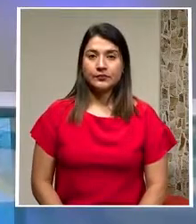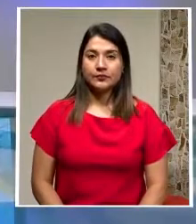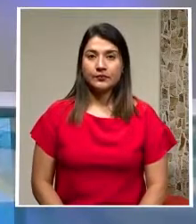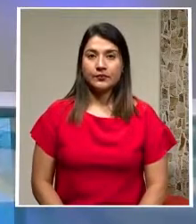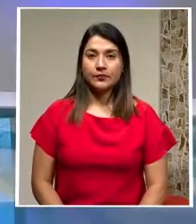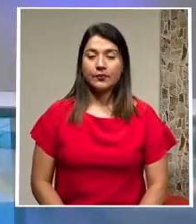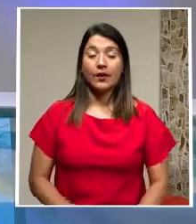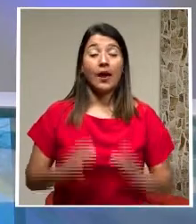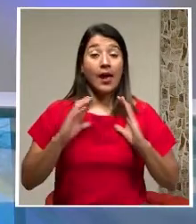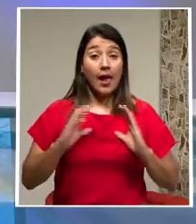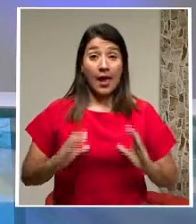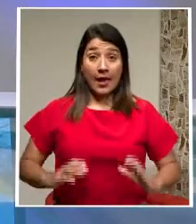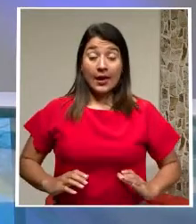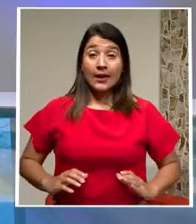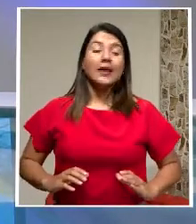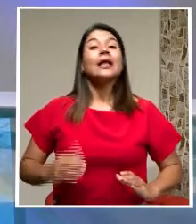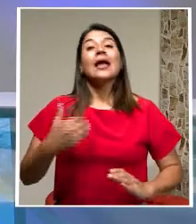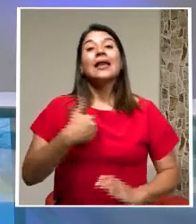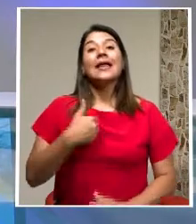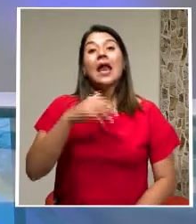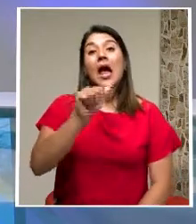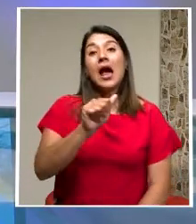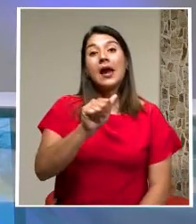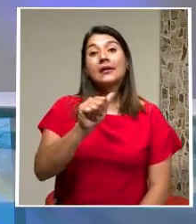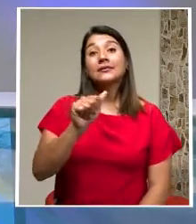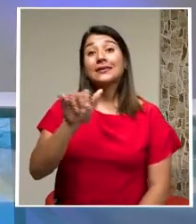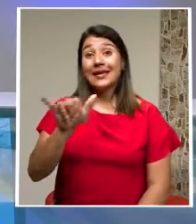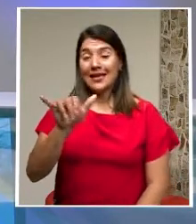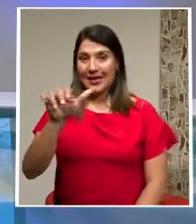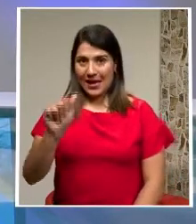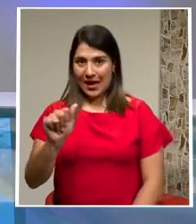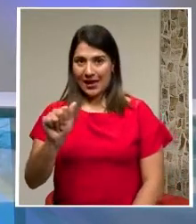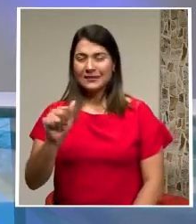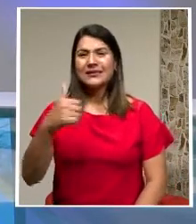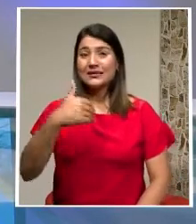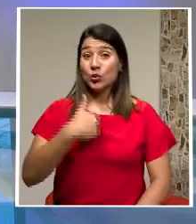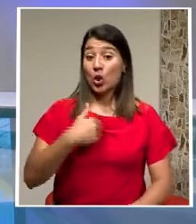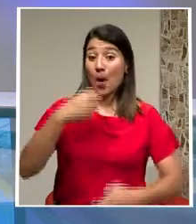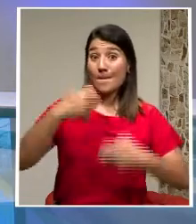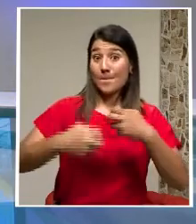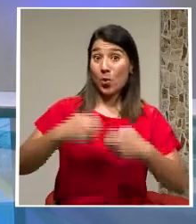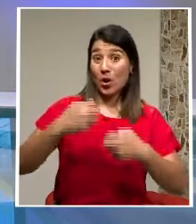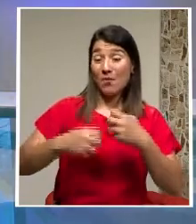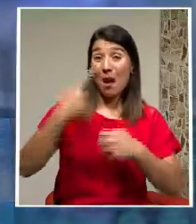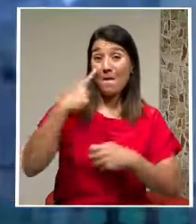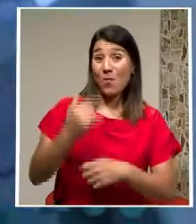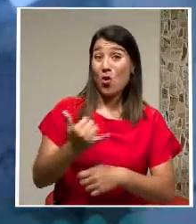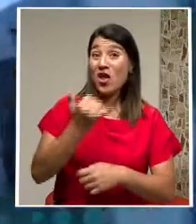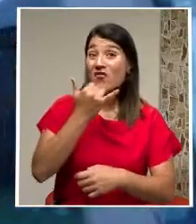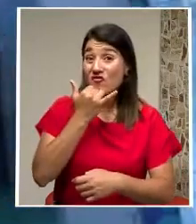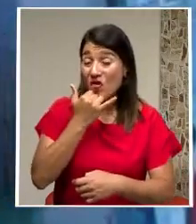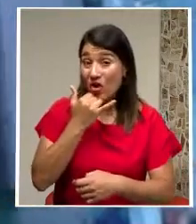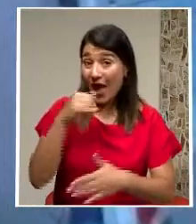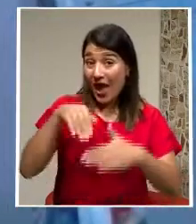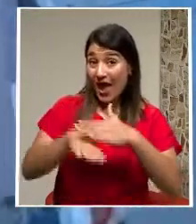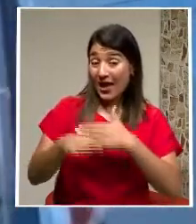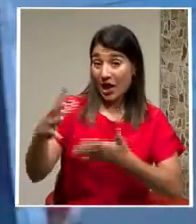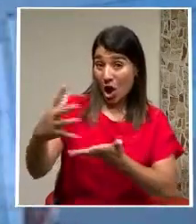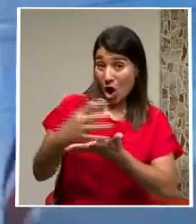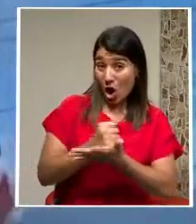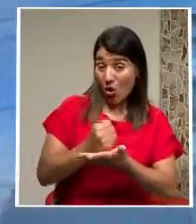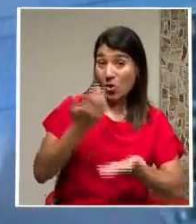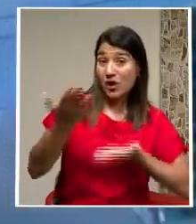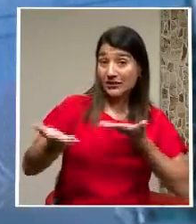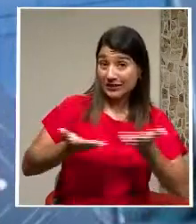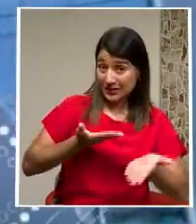Los Clientes De Acueductos Y Alcantarillados Que Han Tenido Problemas Por Errores En Su Facturación En Donde Se Le